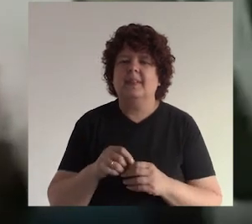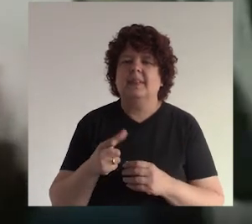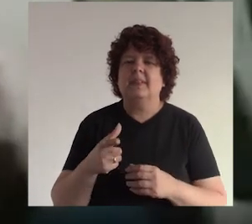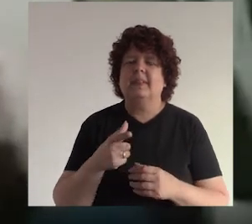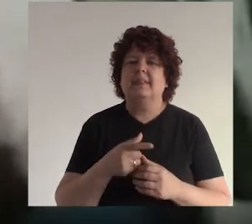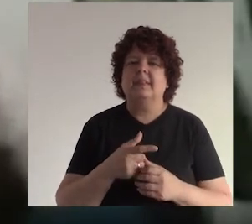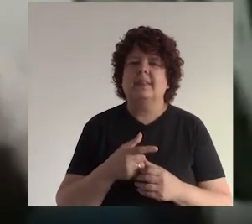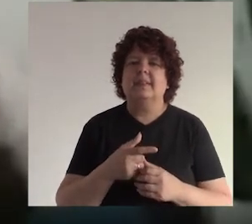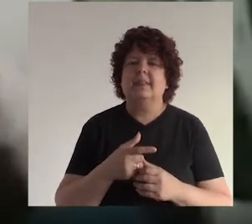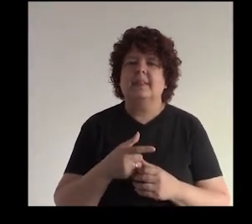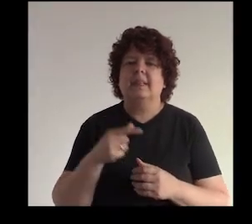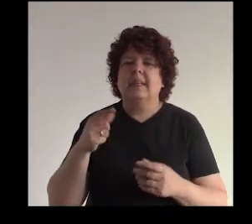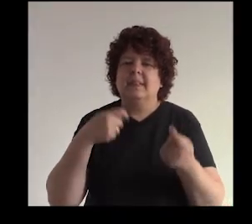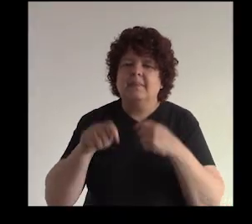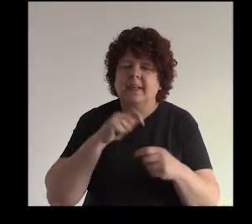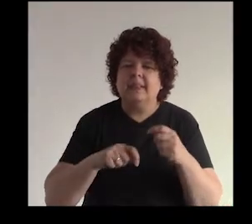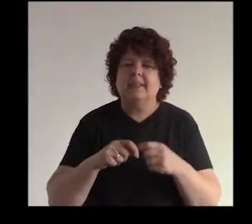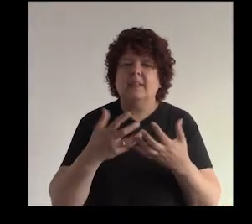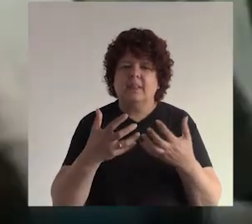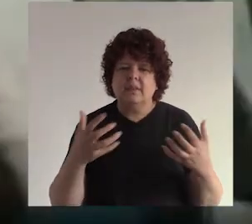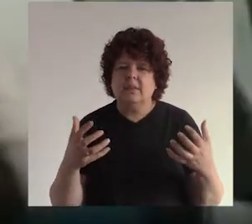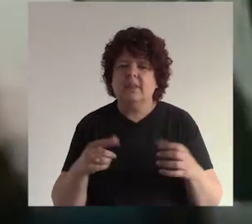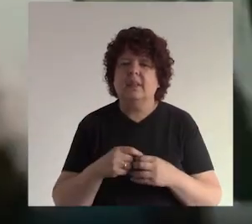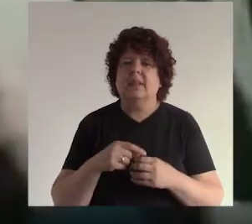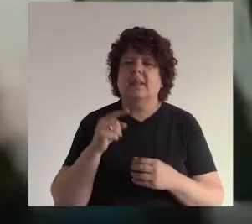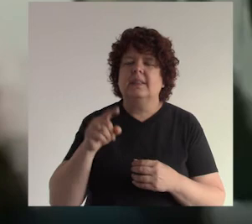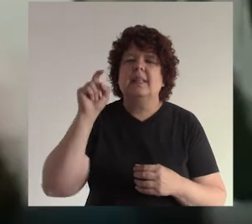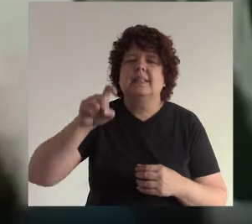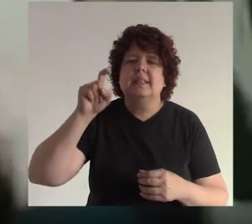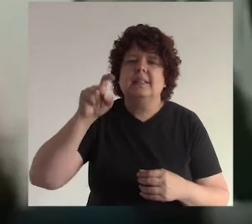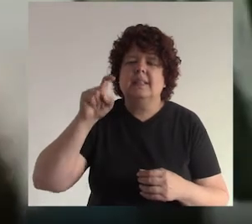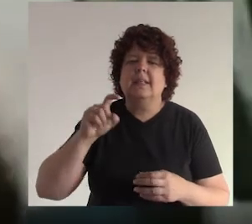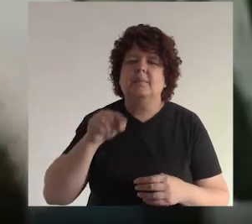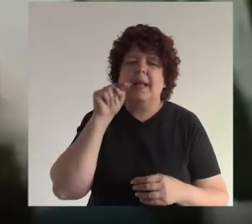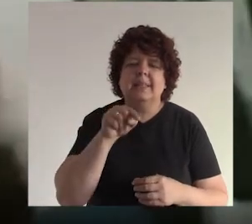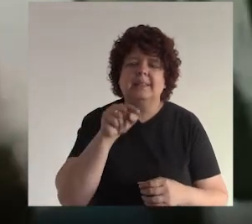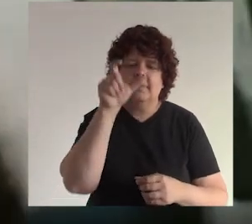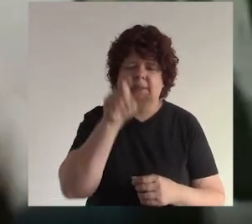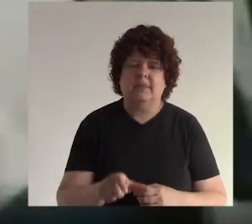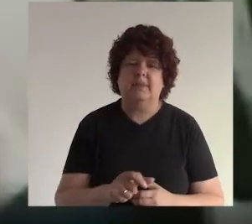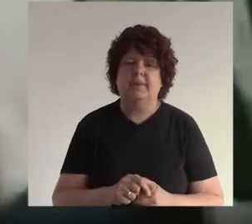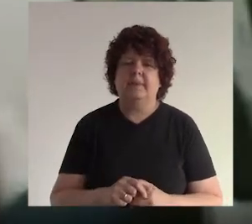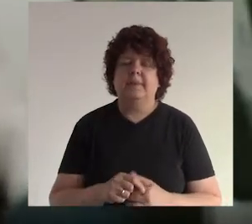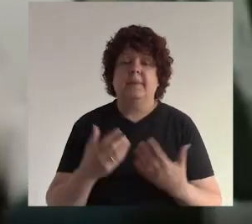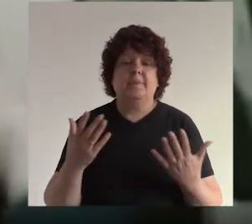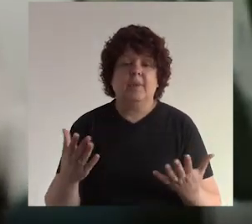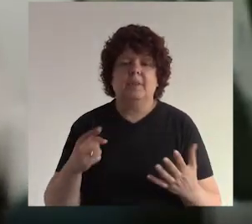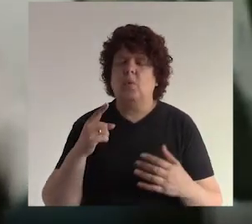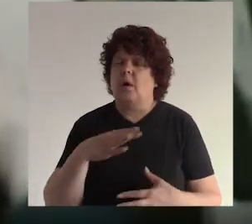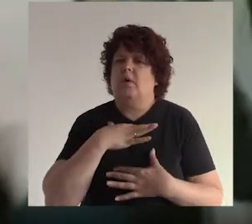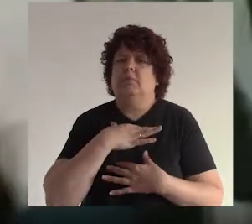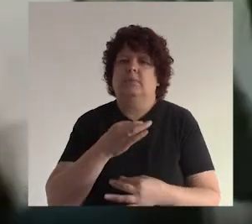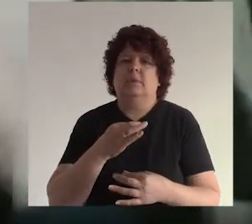que vamos a decir esta venta o este producto sea una necesidad para esta persona ¿no? entonces